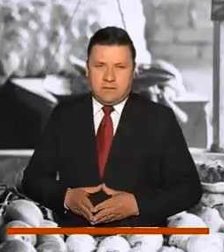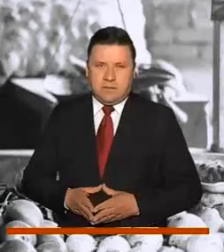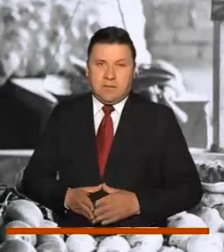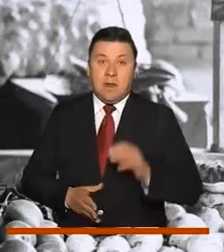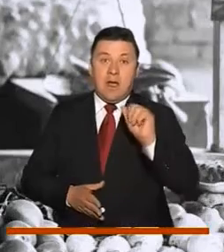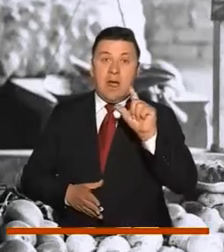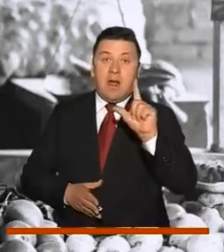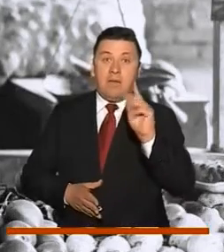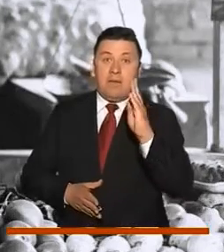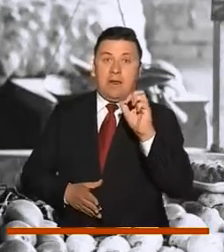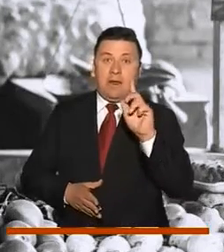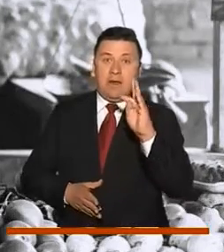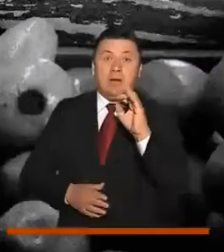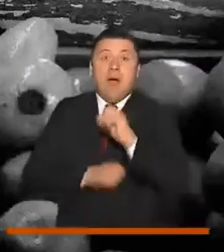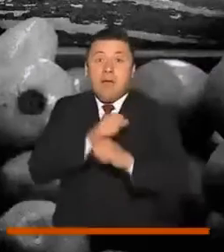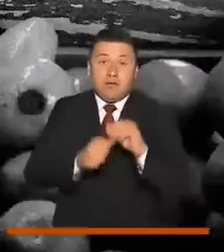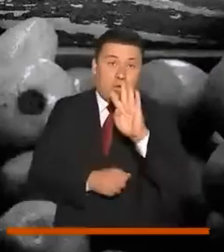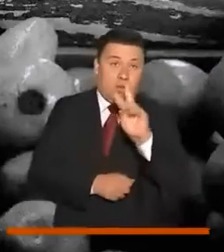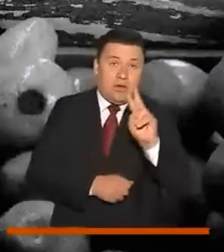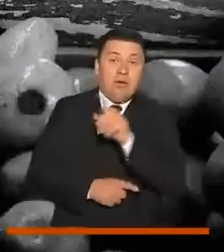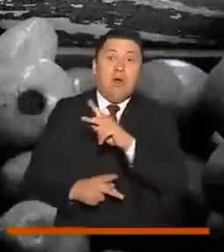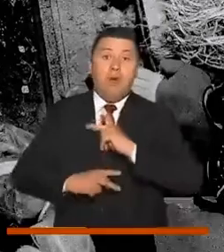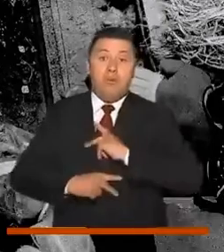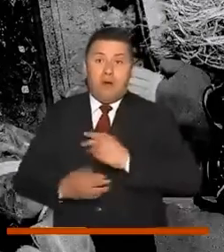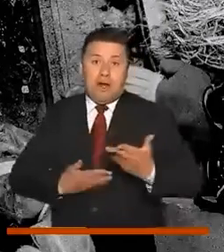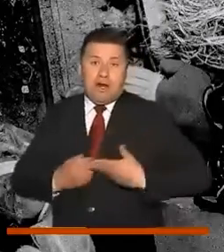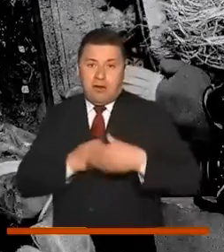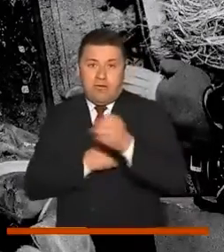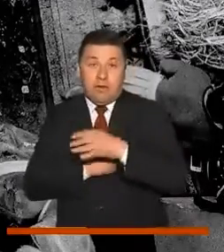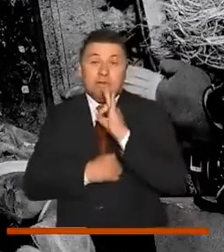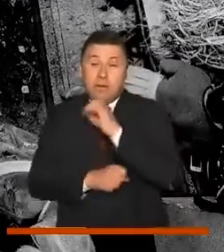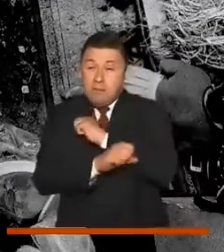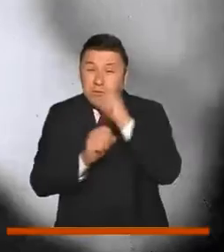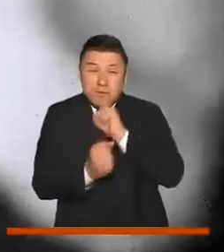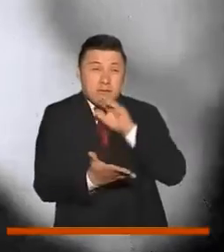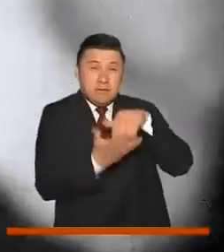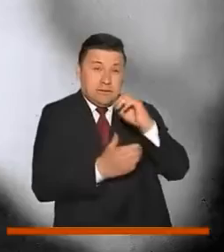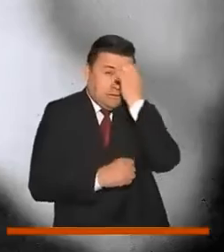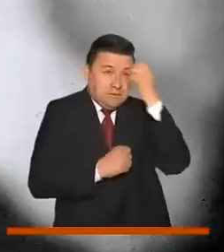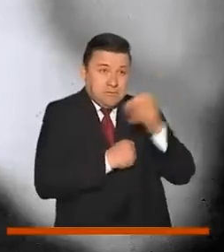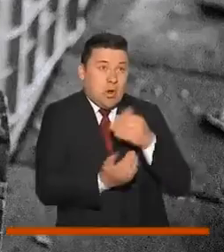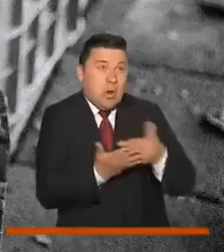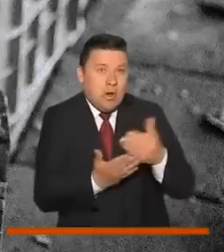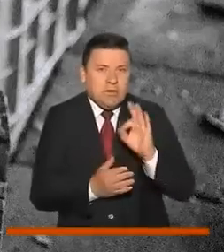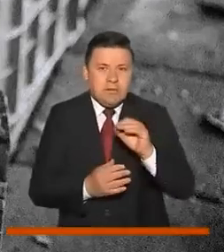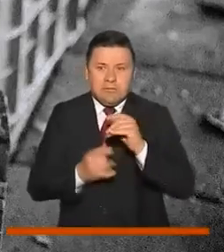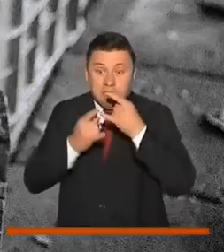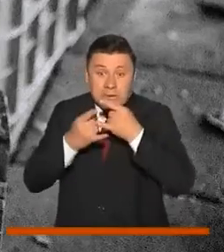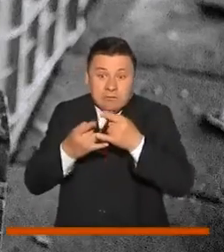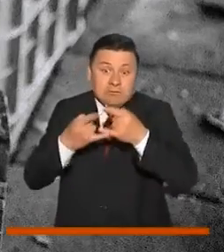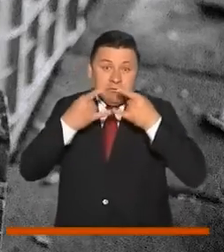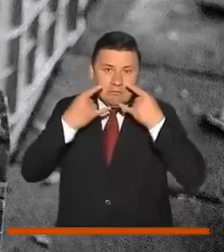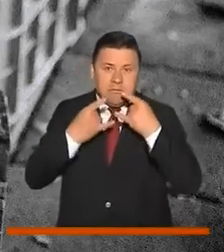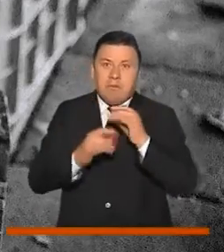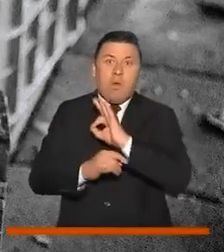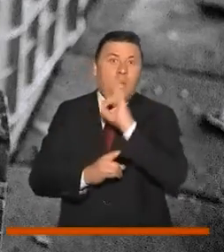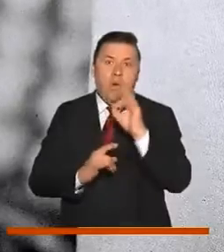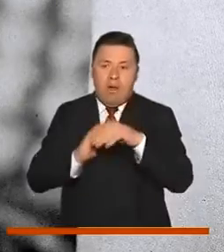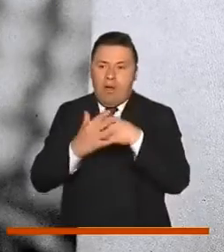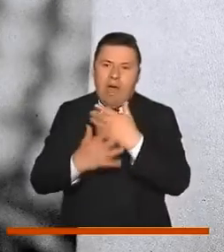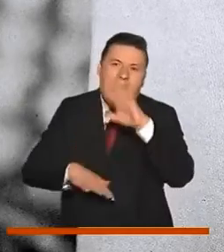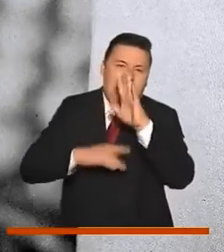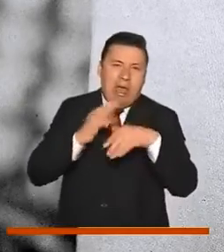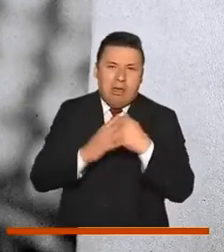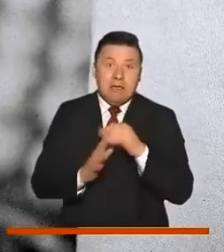Alberto, 42 años, dueño de un fruber, madruga a la plaza de mercado, se pone tapabocas pero no se lava las manos con frecuencia,